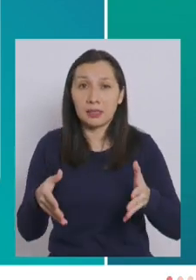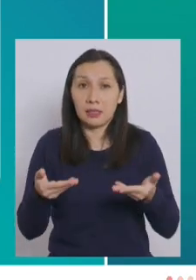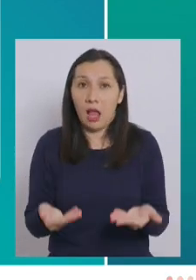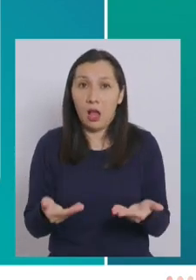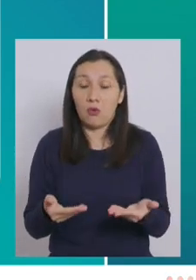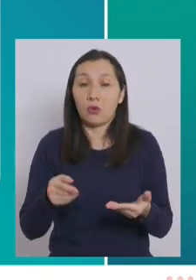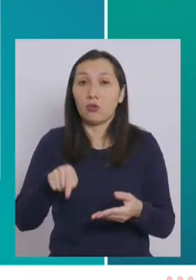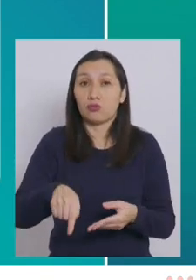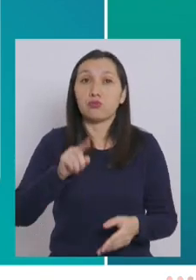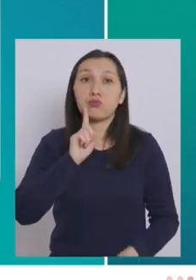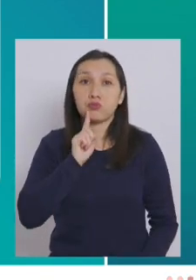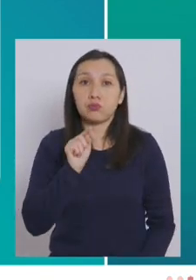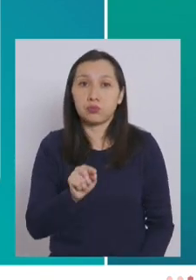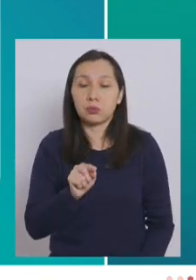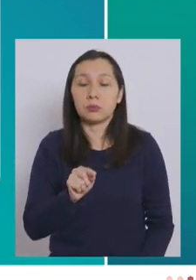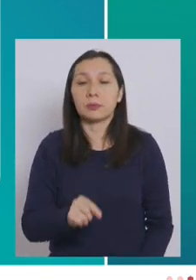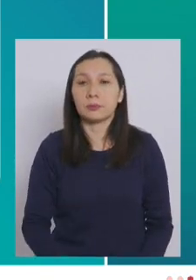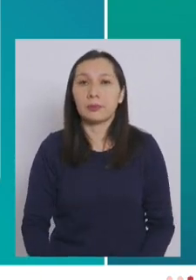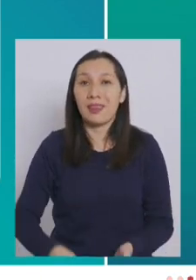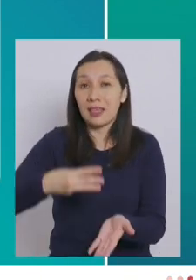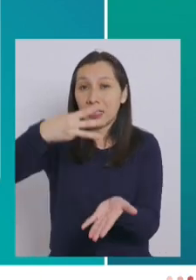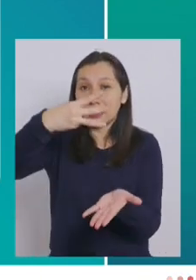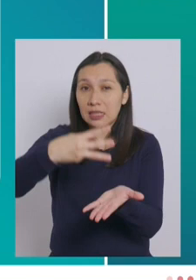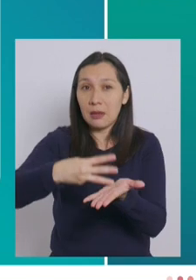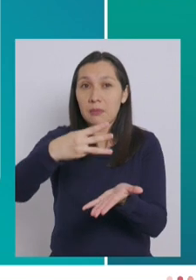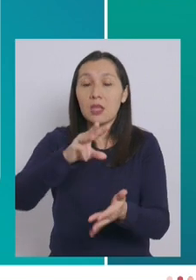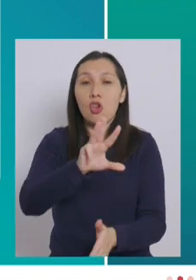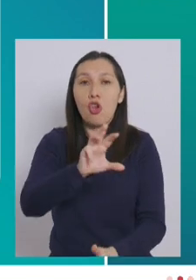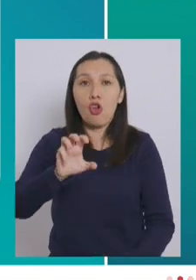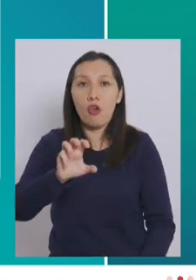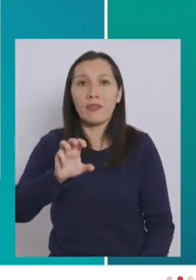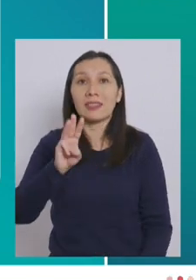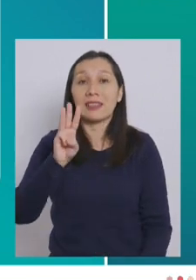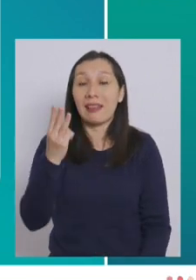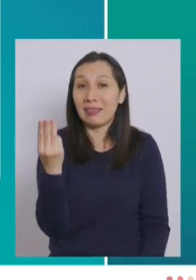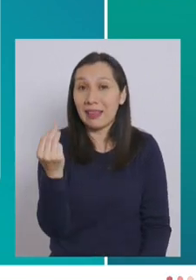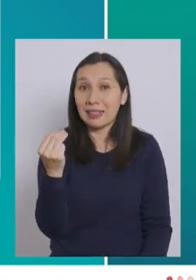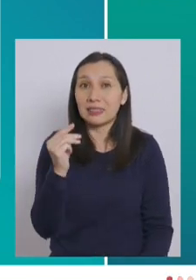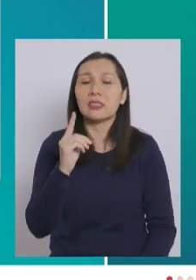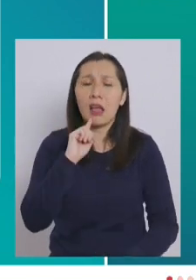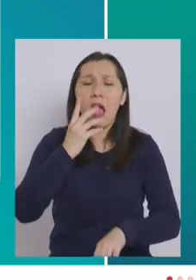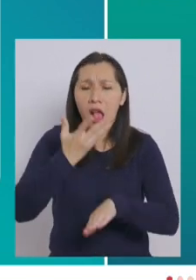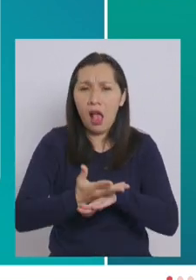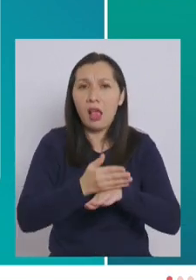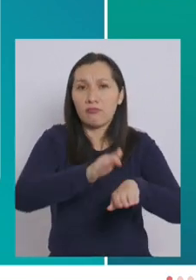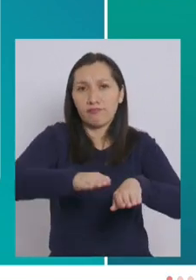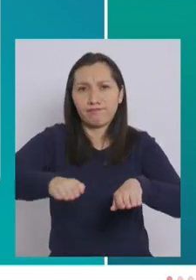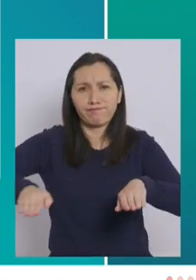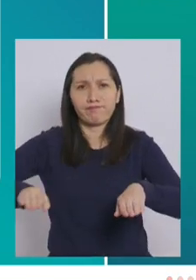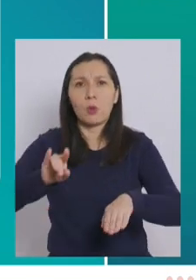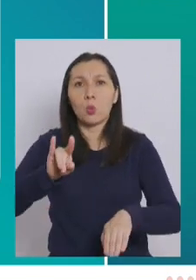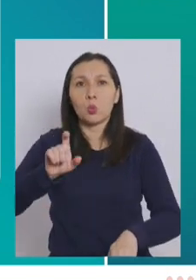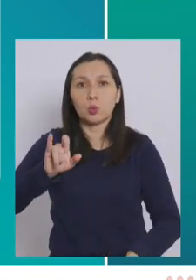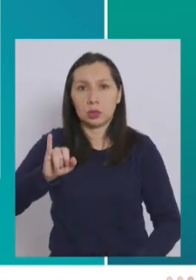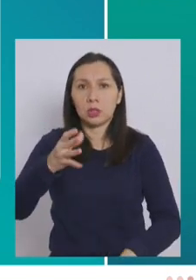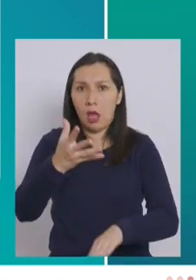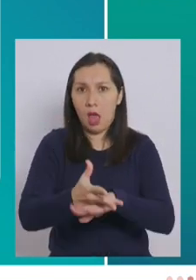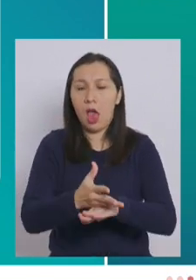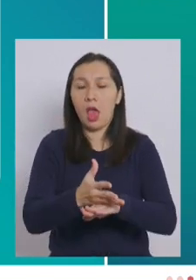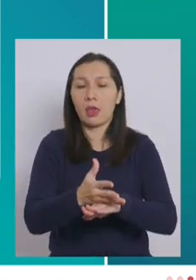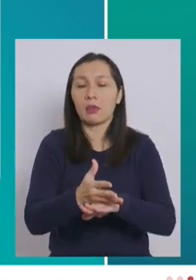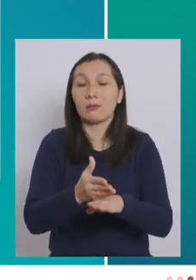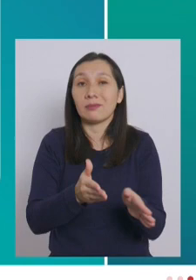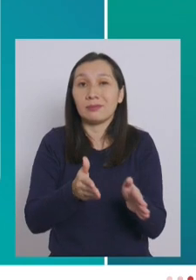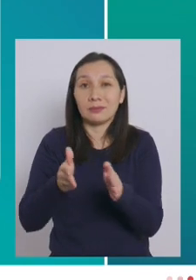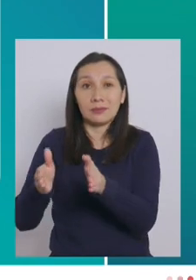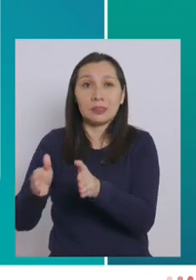Hoy día tenemos 3.913 camas críticas habilitadas, de